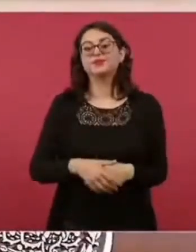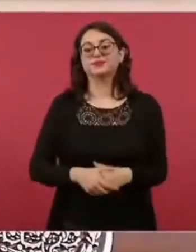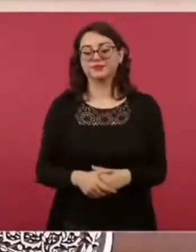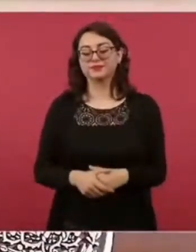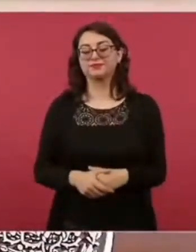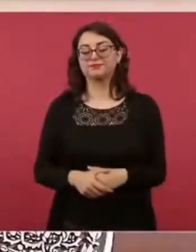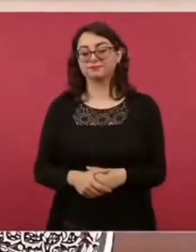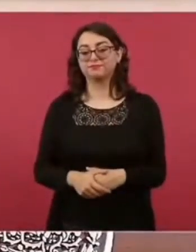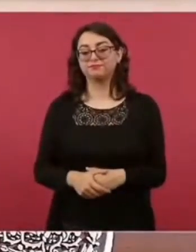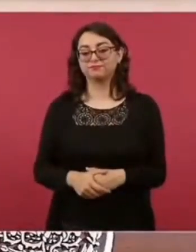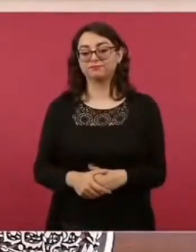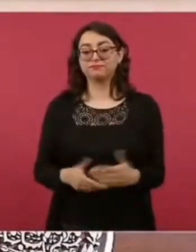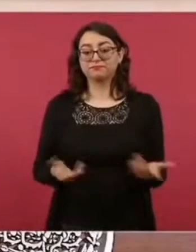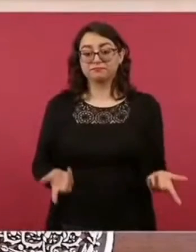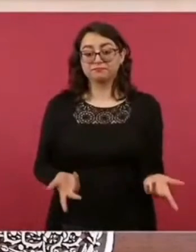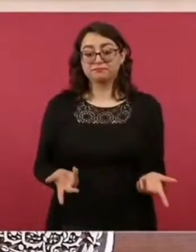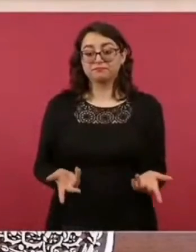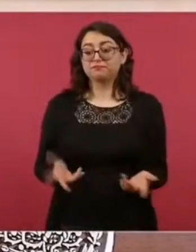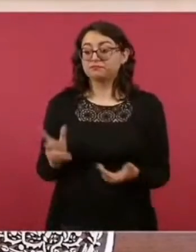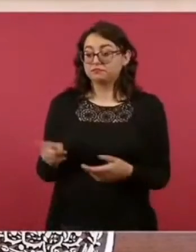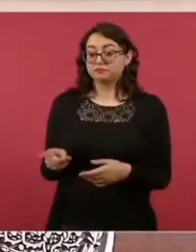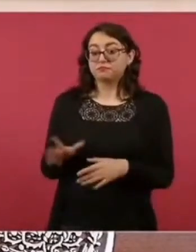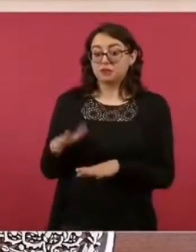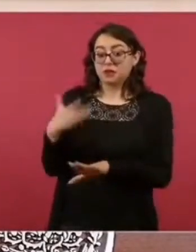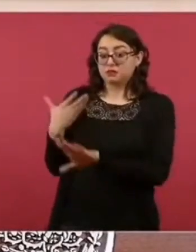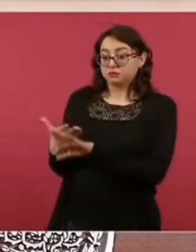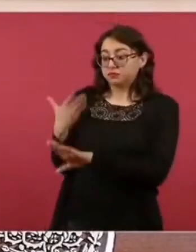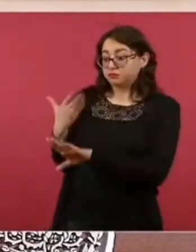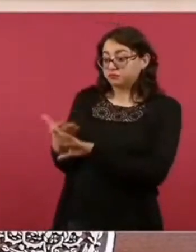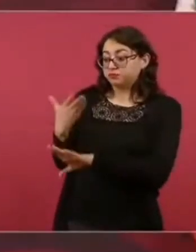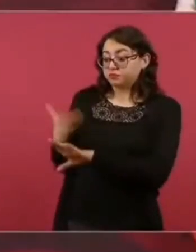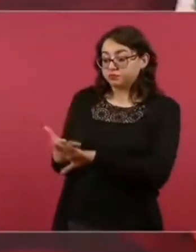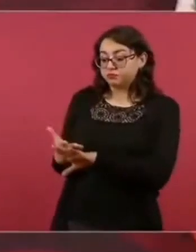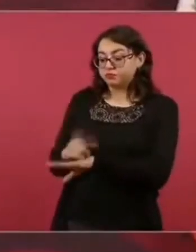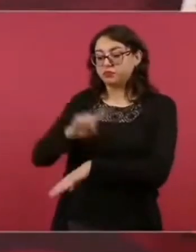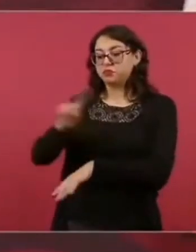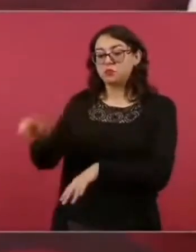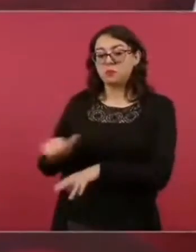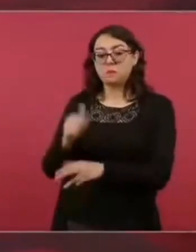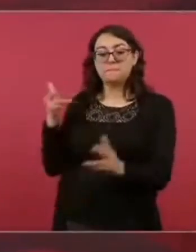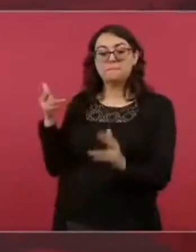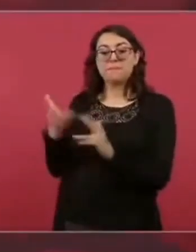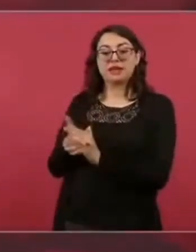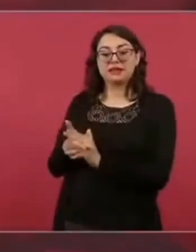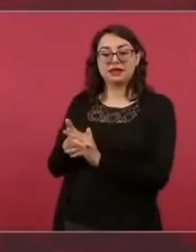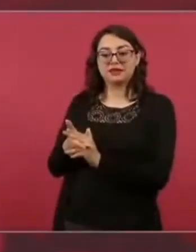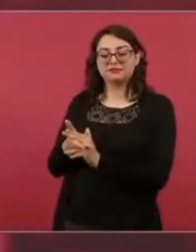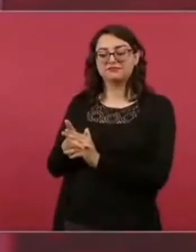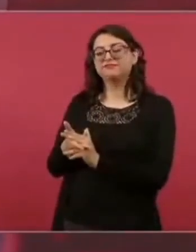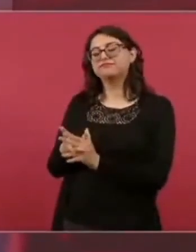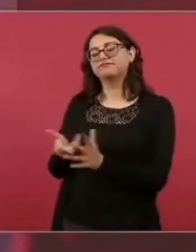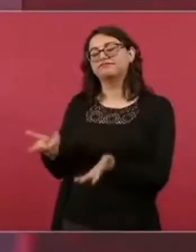facilitó el golpe ahora es distinto